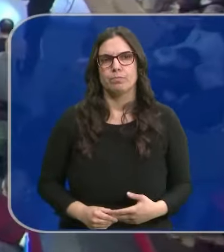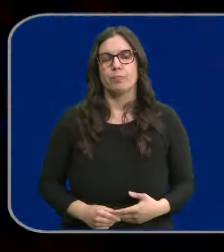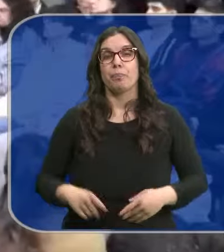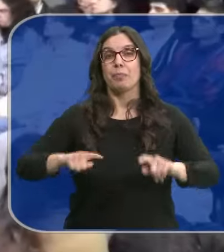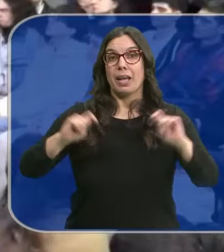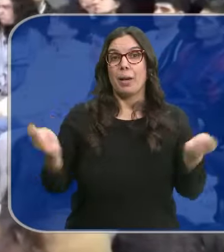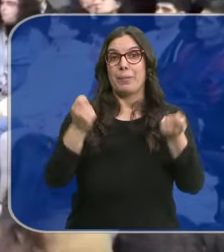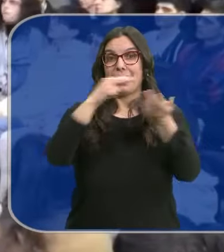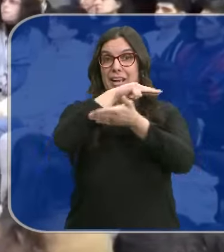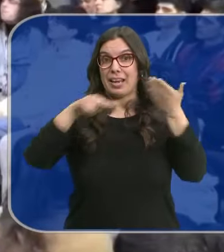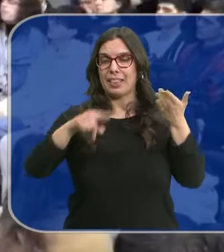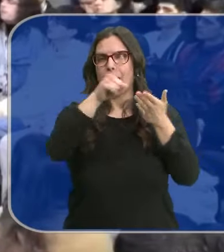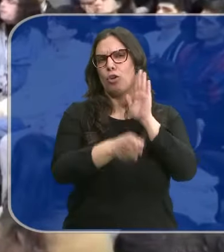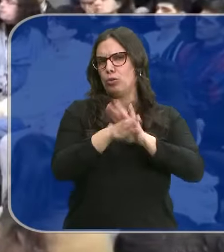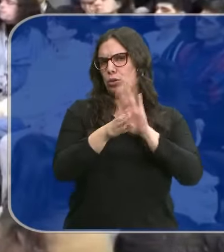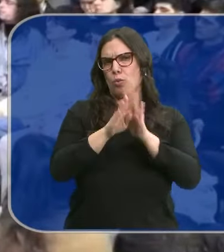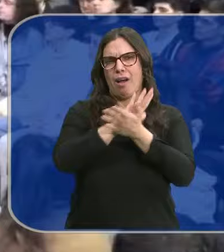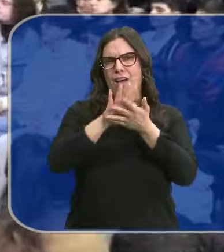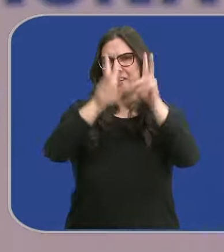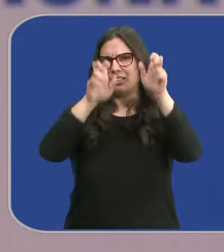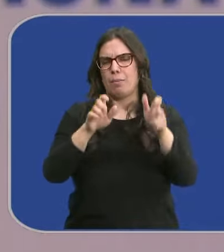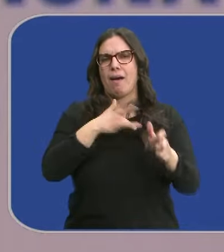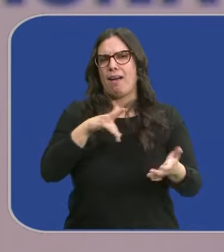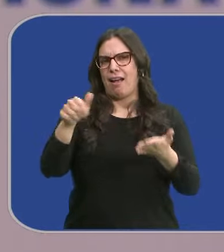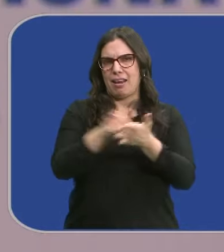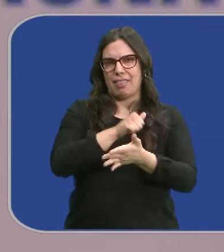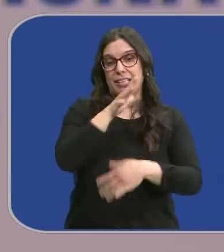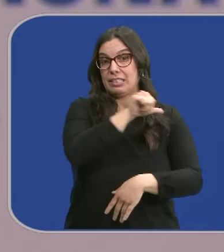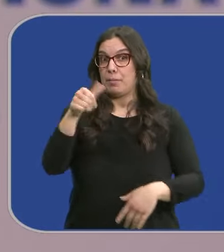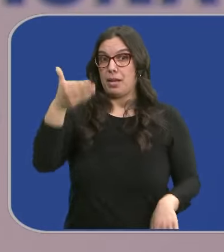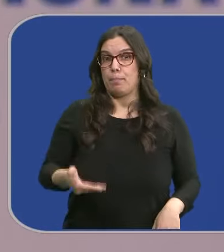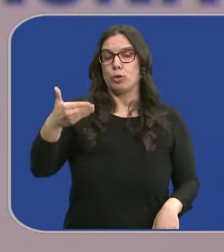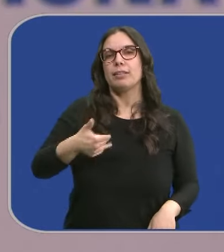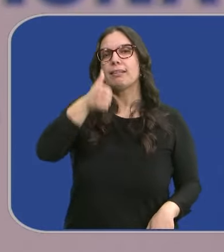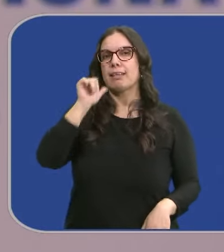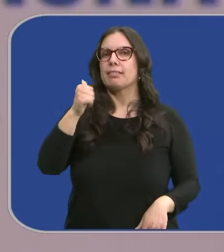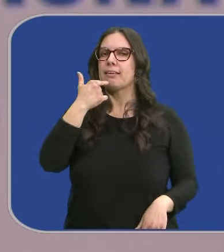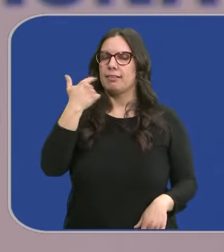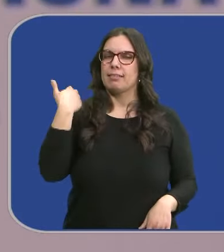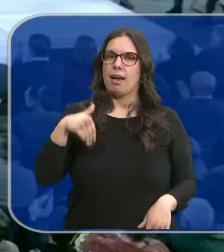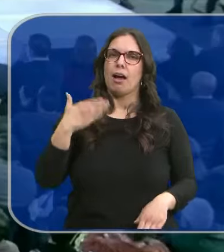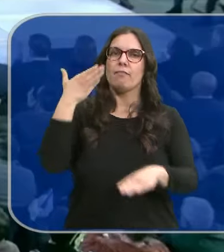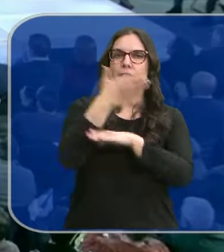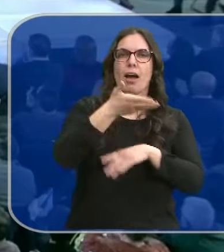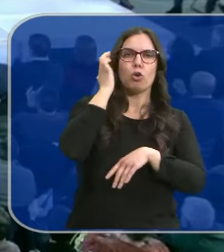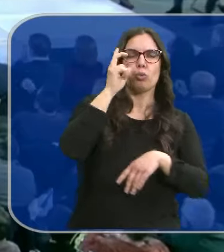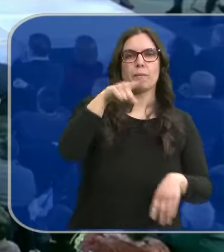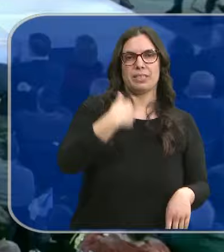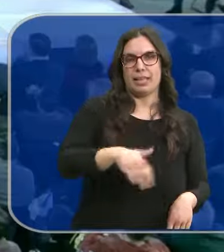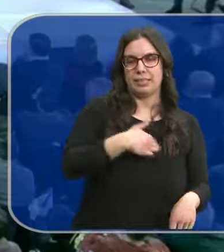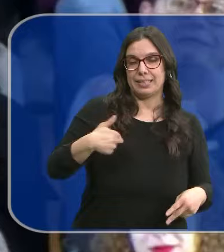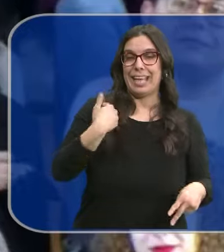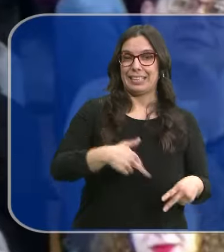En la campaña gallega también se seguirá hablando de la amnistía en esta semana decisiva. Pedro Sánchez ya ha confirmado que estará en Acoruña y Santiago. Feijó